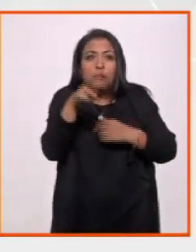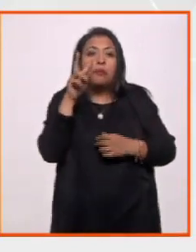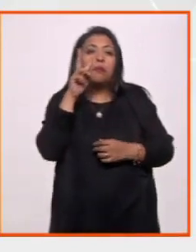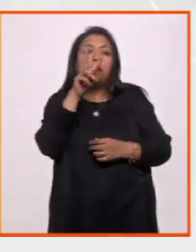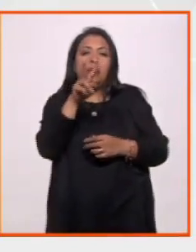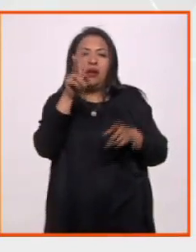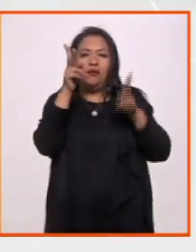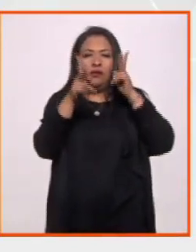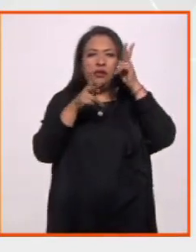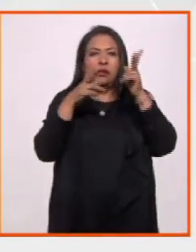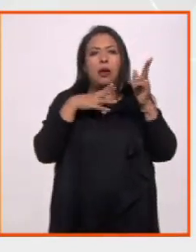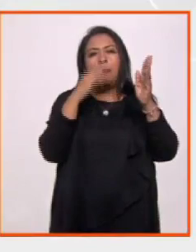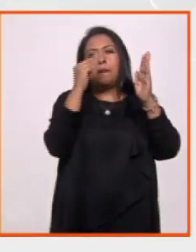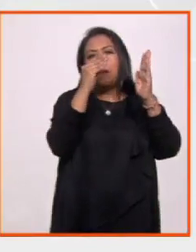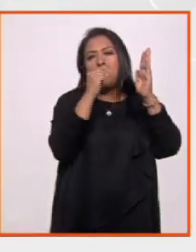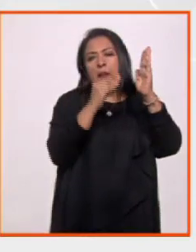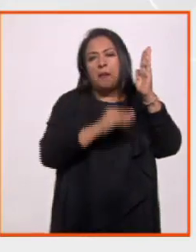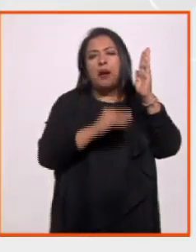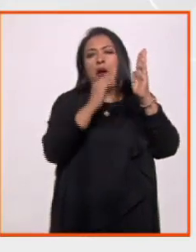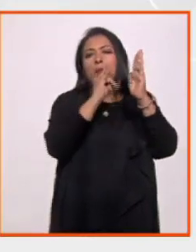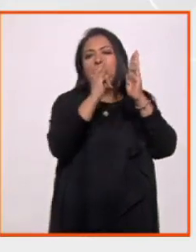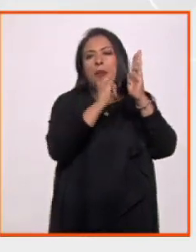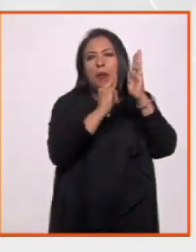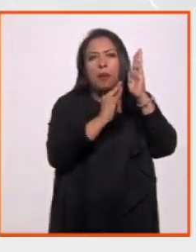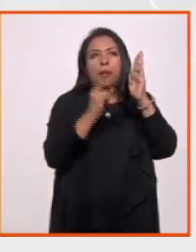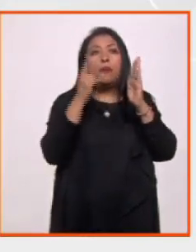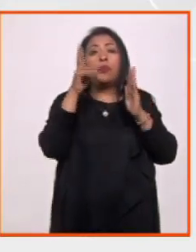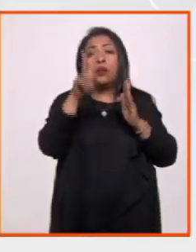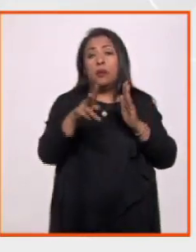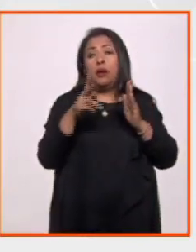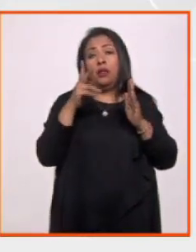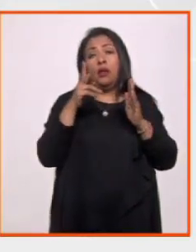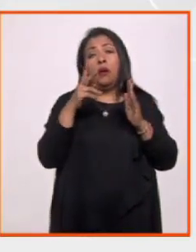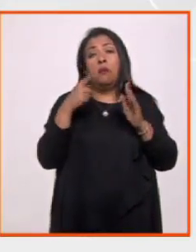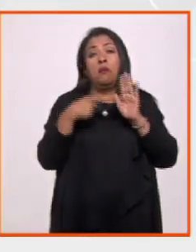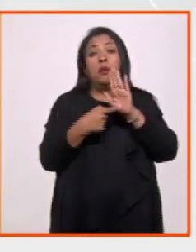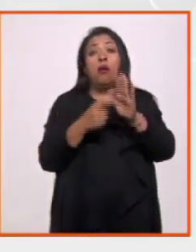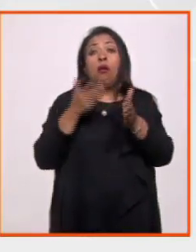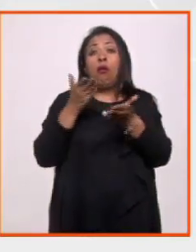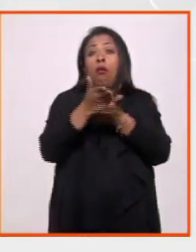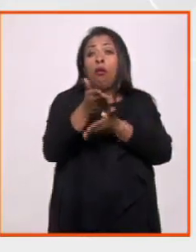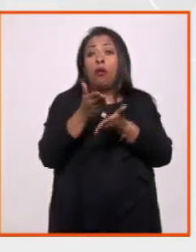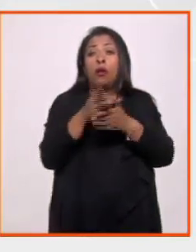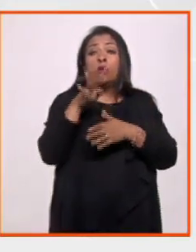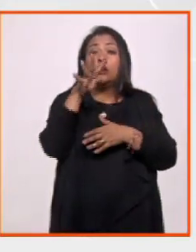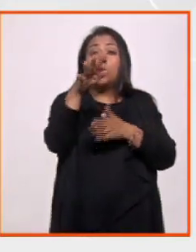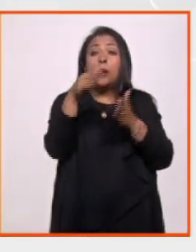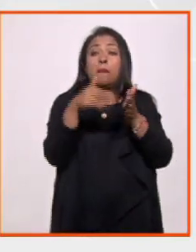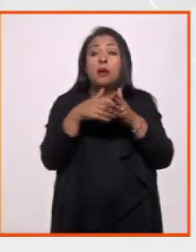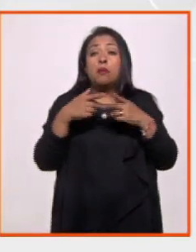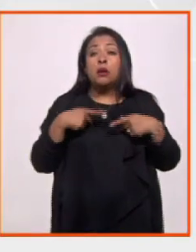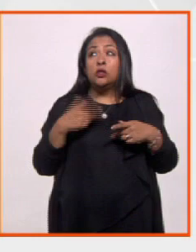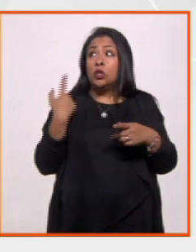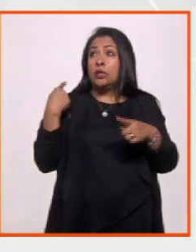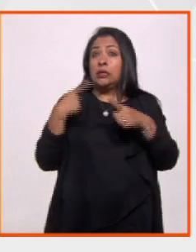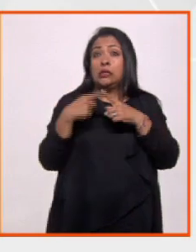visita, se creó un catálogo de la muestra que ha recibido más de 19 mil personas en los últimos cinco meses.